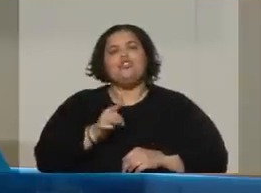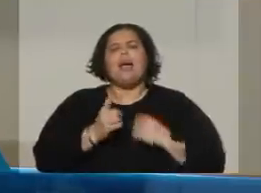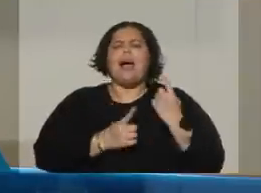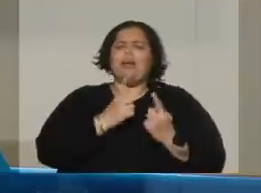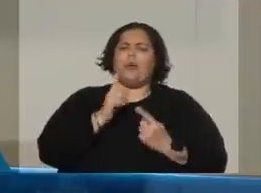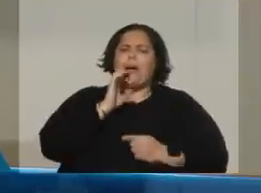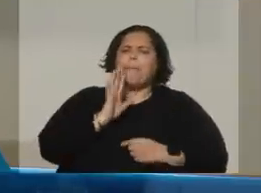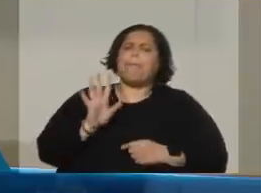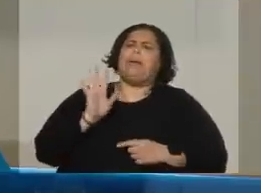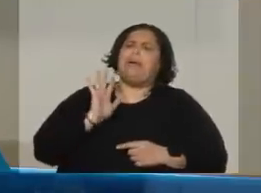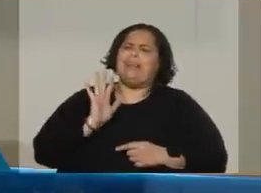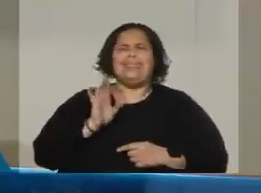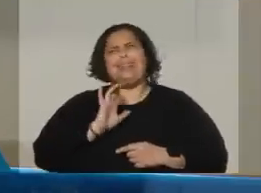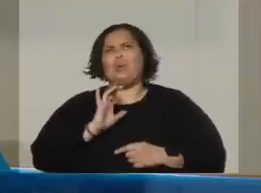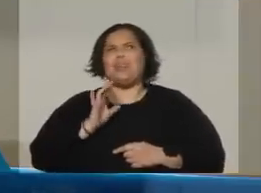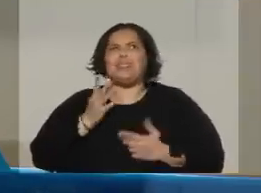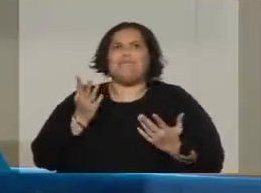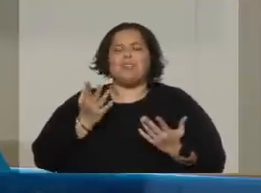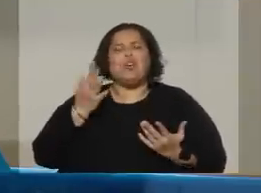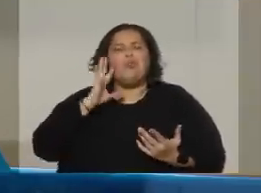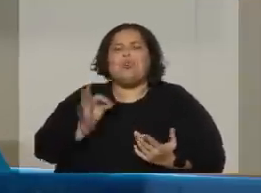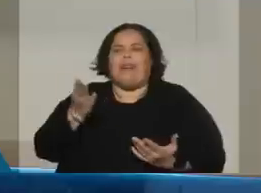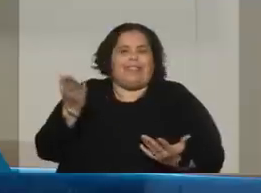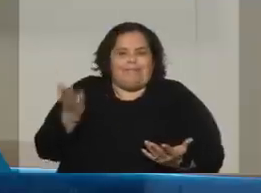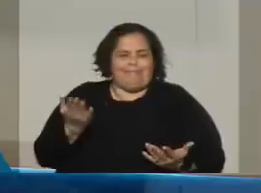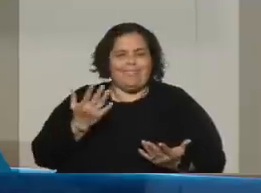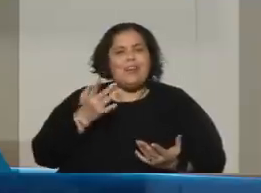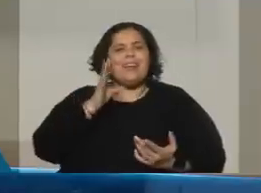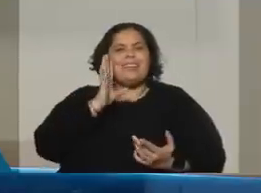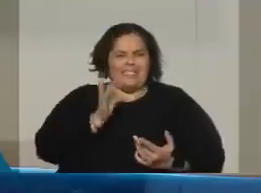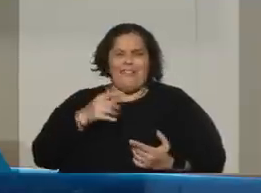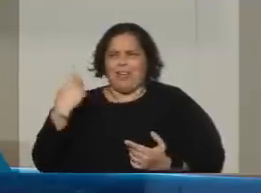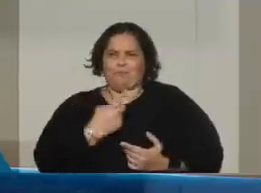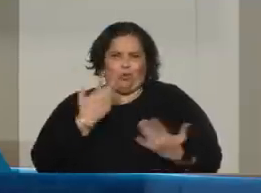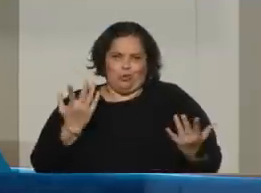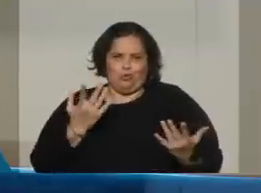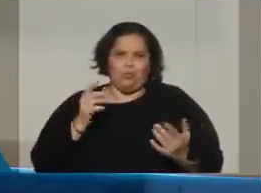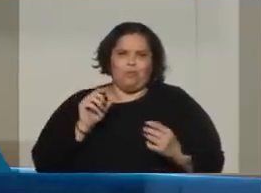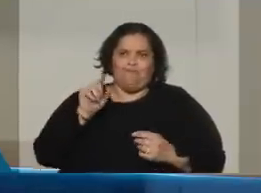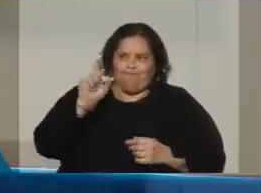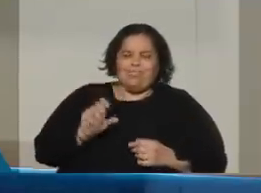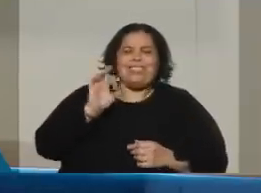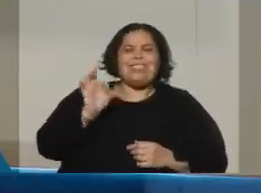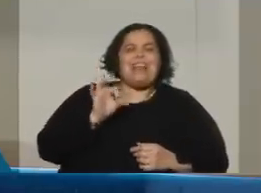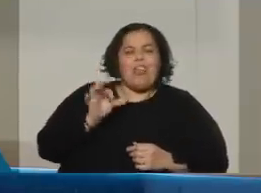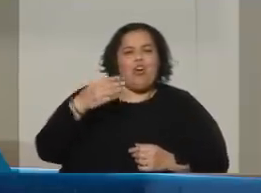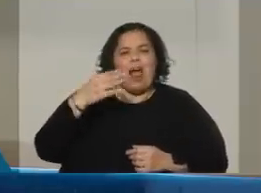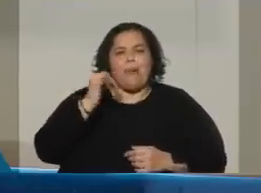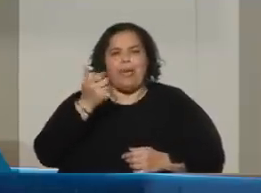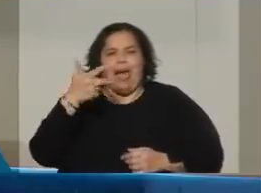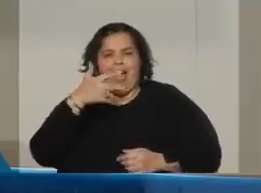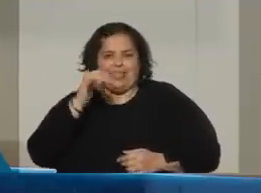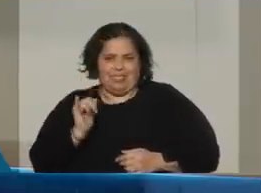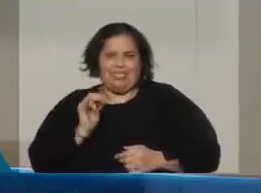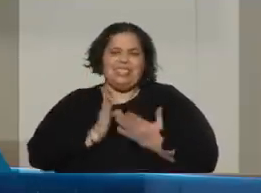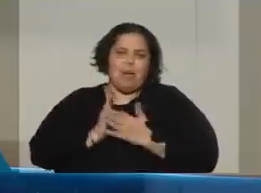muy poco sostenibles. Ya se sabe, la senadora Bianchi, esta vez vicepresidenta ocasional, ha